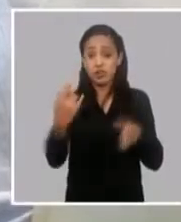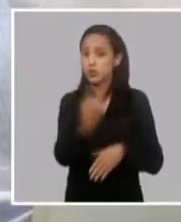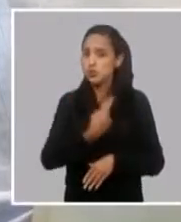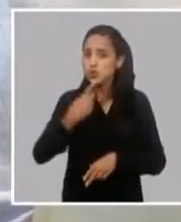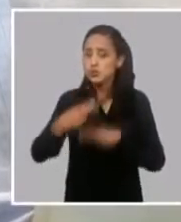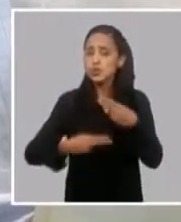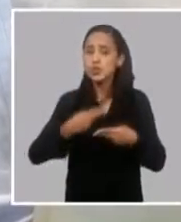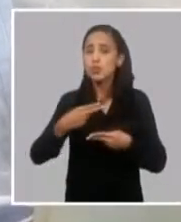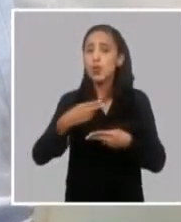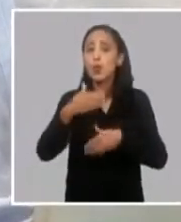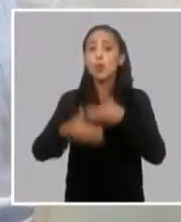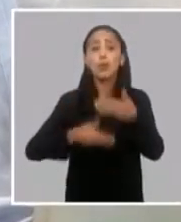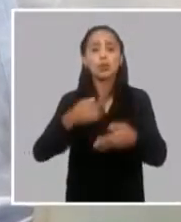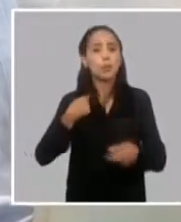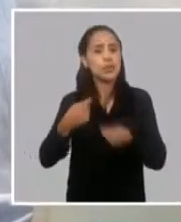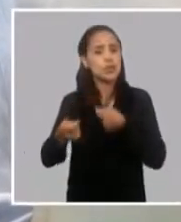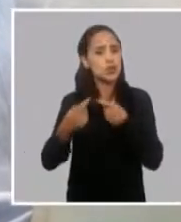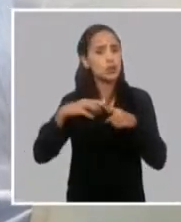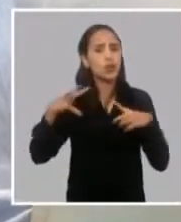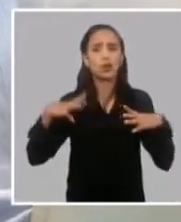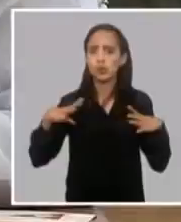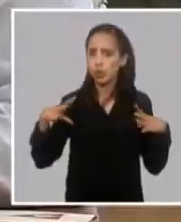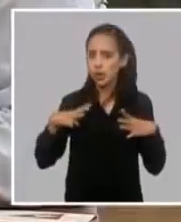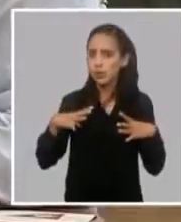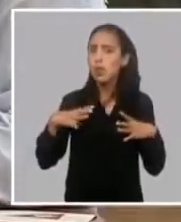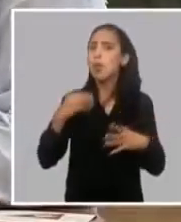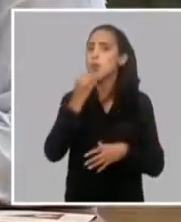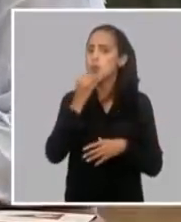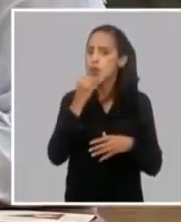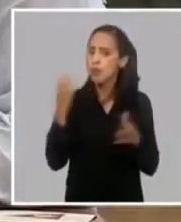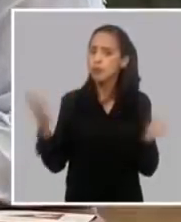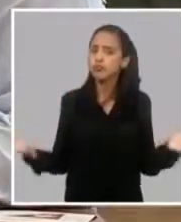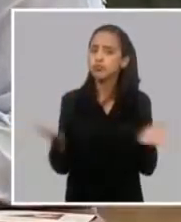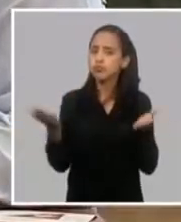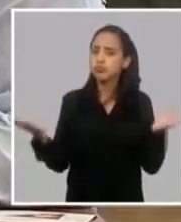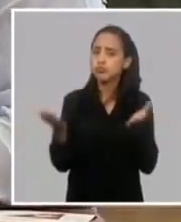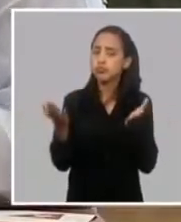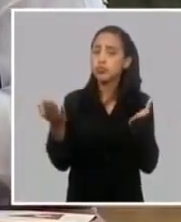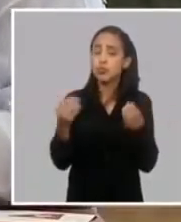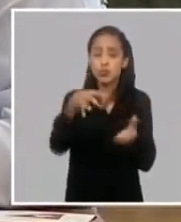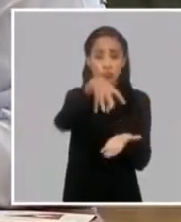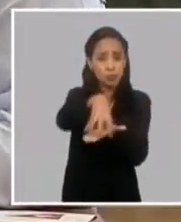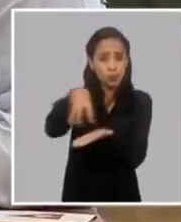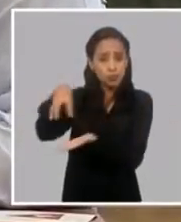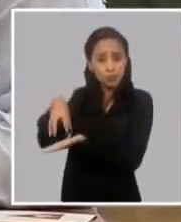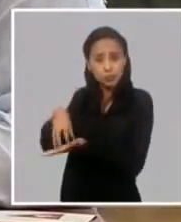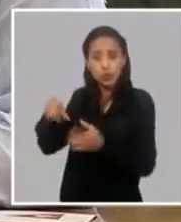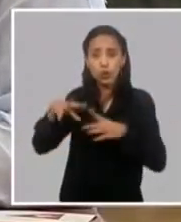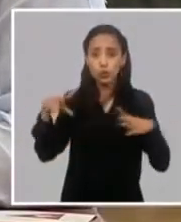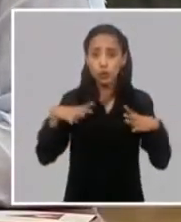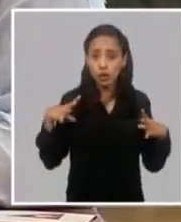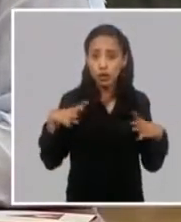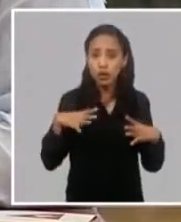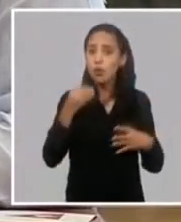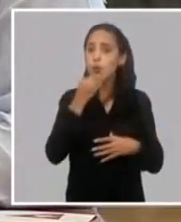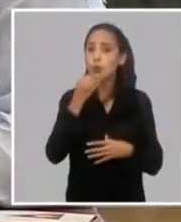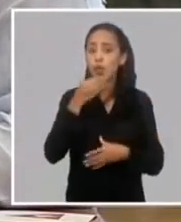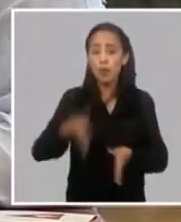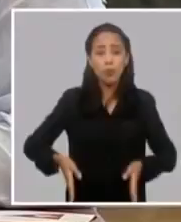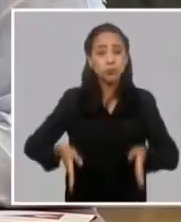desarrollar un proceso inversionista en el turismo que nos potenció un grupo de pueblos turísticos del país que nos da ingresos en divisas